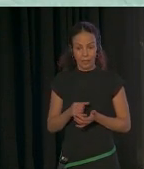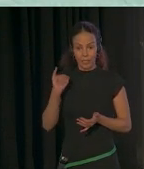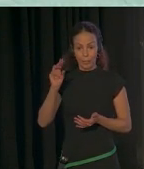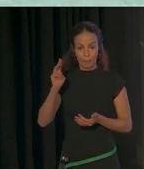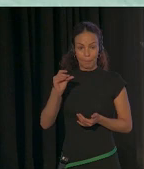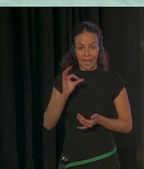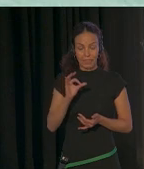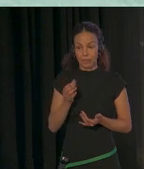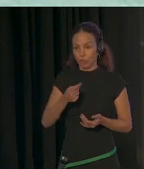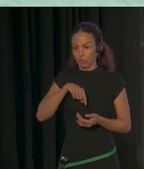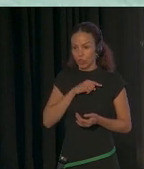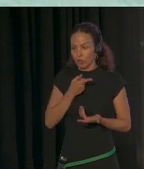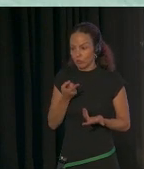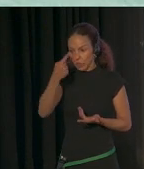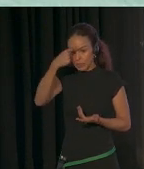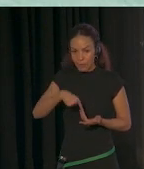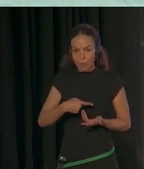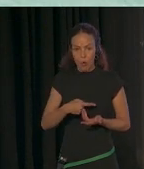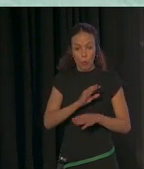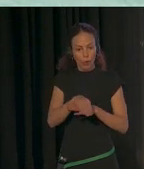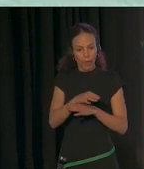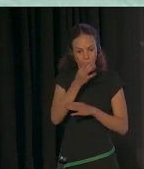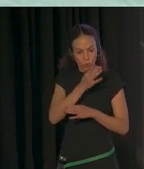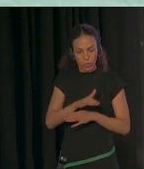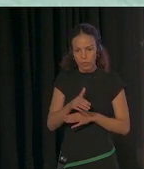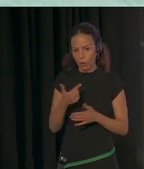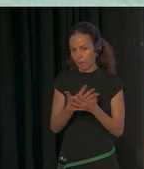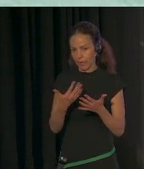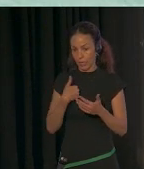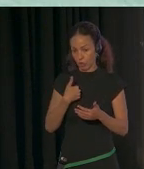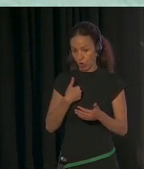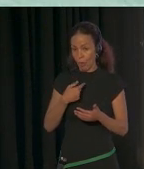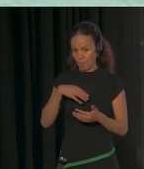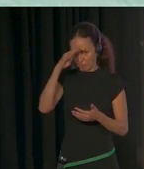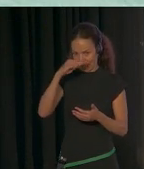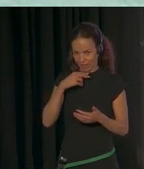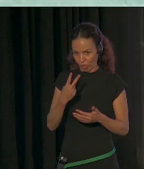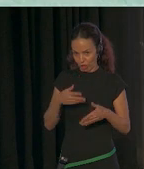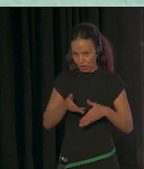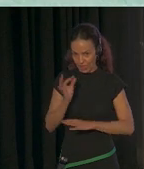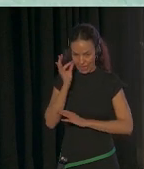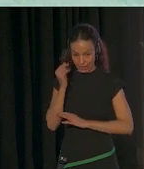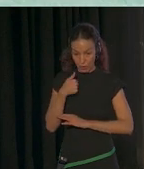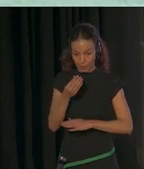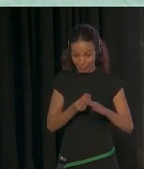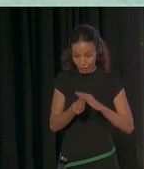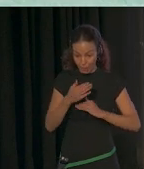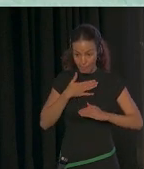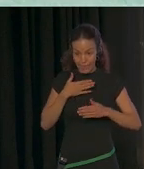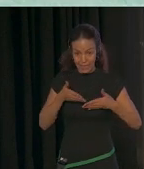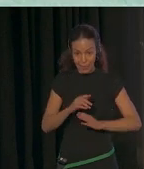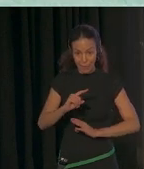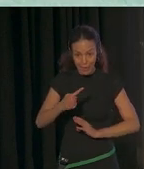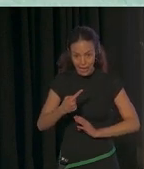Y sabemos que criar a niño es una mezcla, yo soy padre, tengo dos hijas, y cuando nació mi primera hija fue cuando